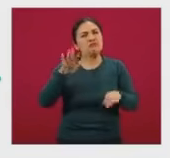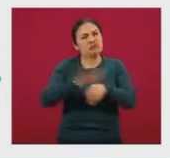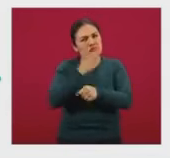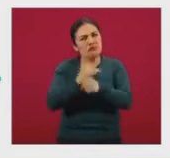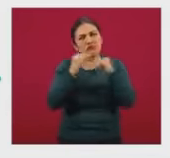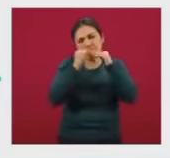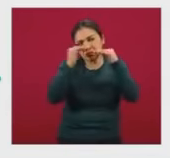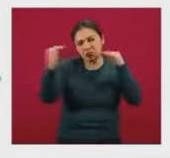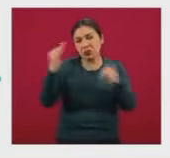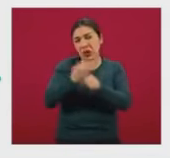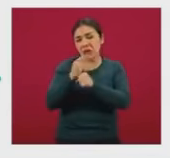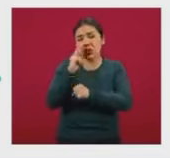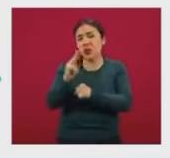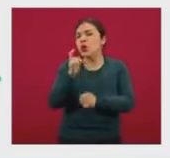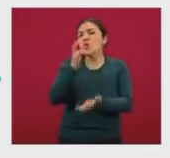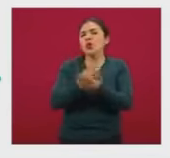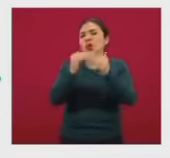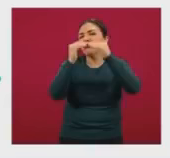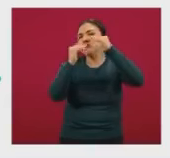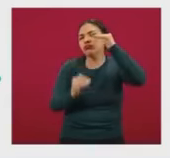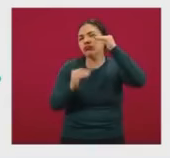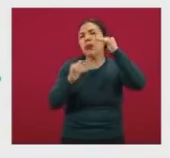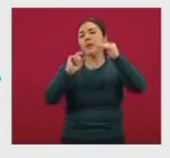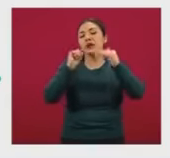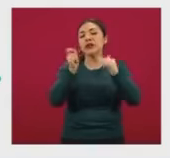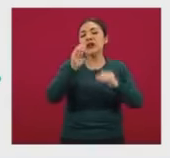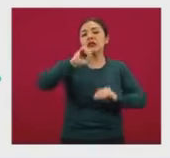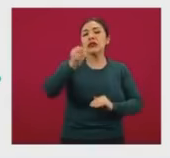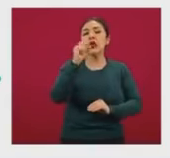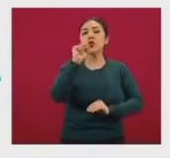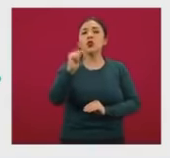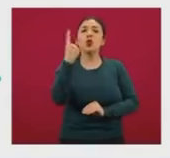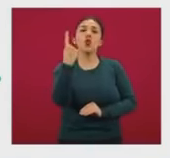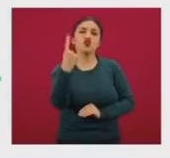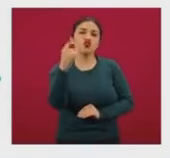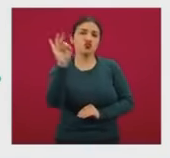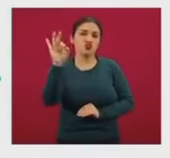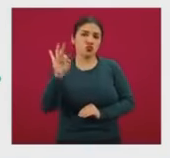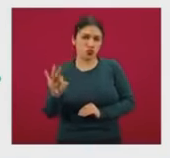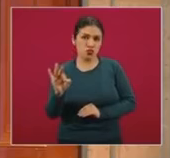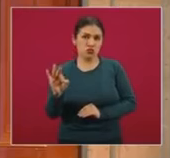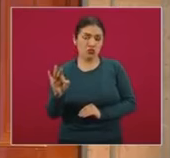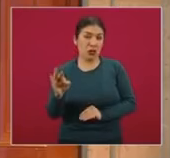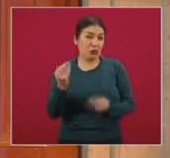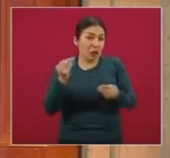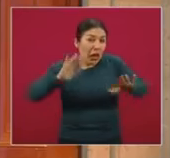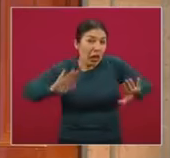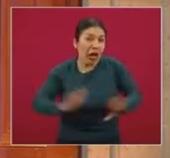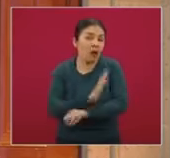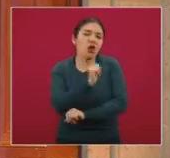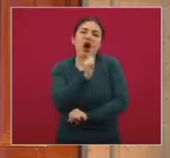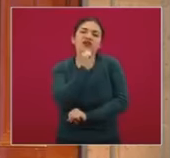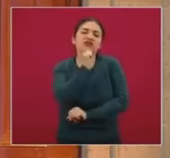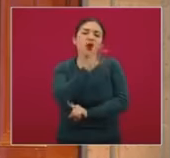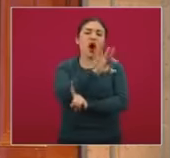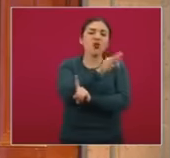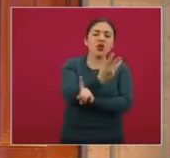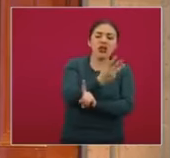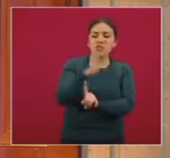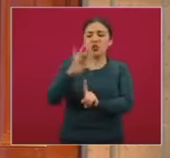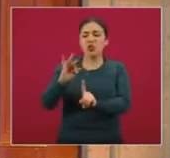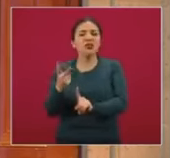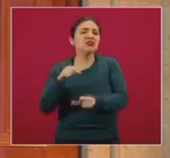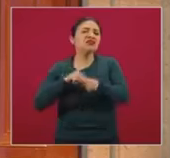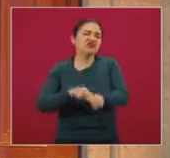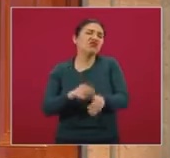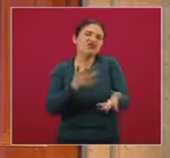es de solamente la disminución precisamente de 0.1. Se habla realmente de que no hubo muchos cambios entre la semana pasada y